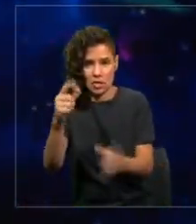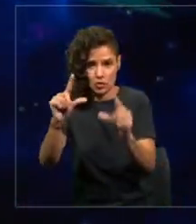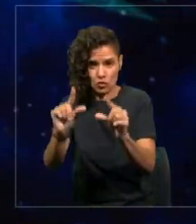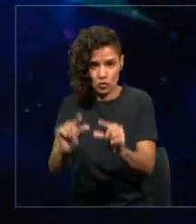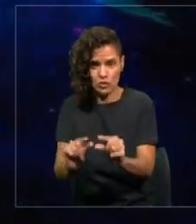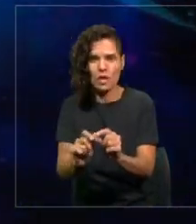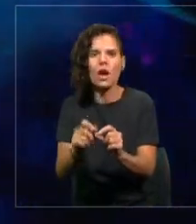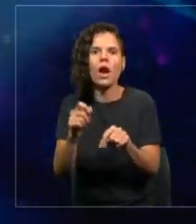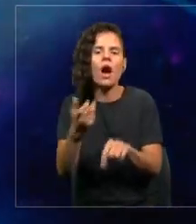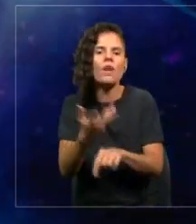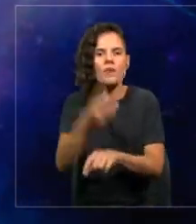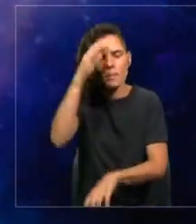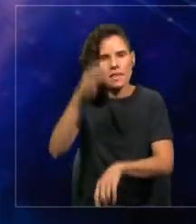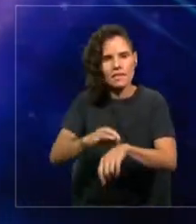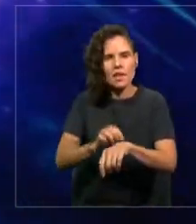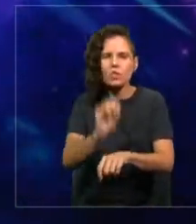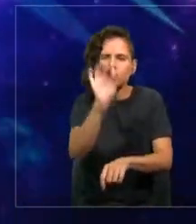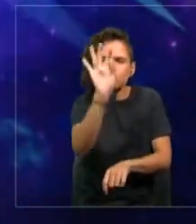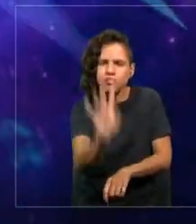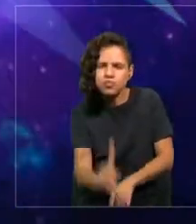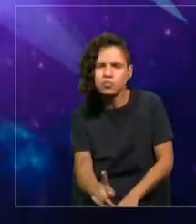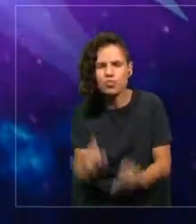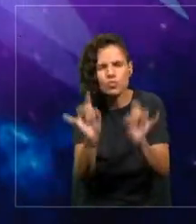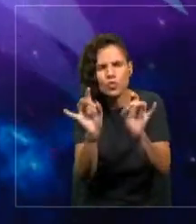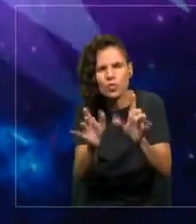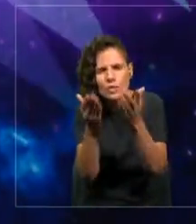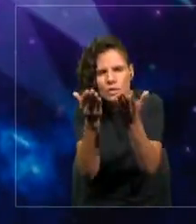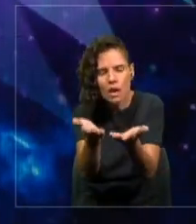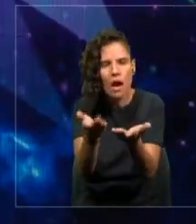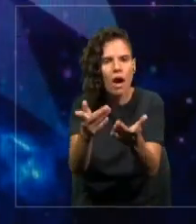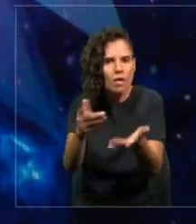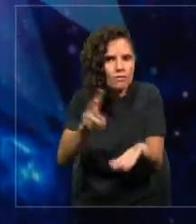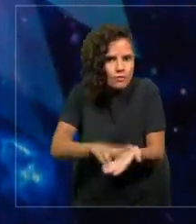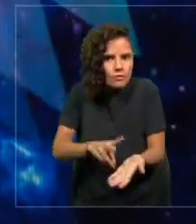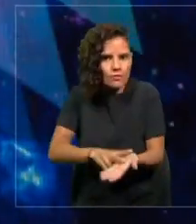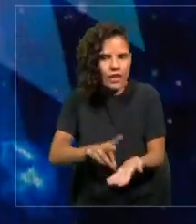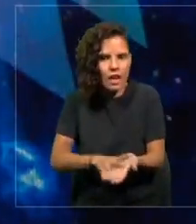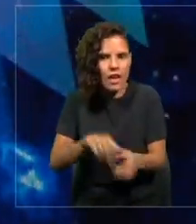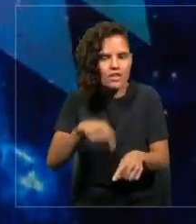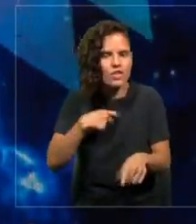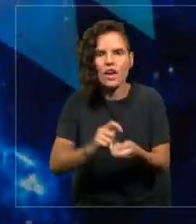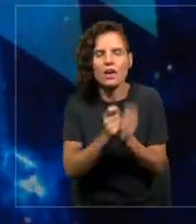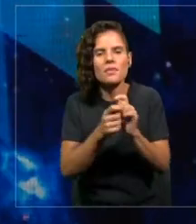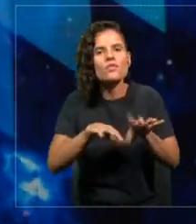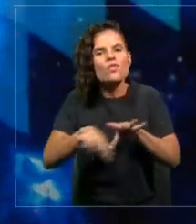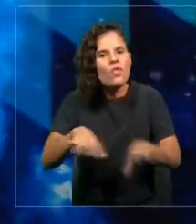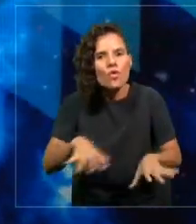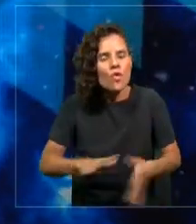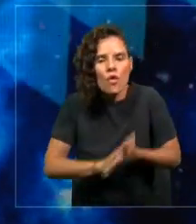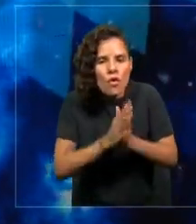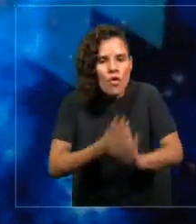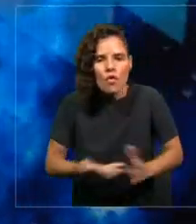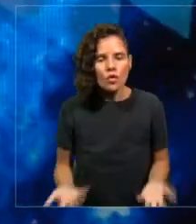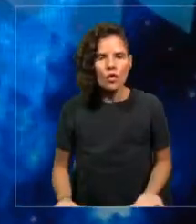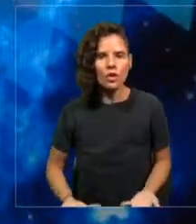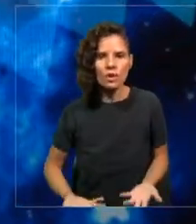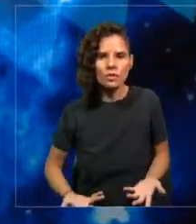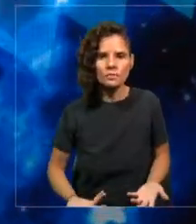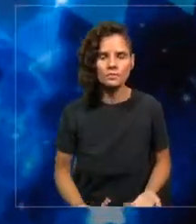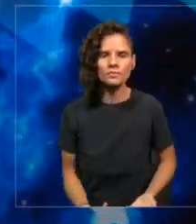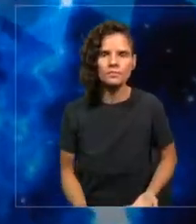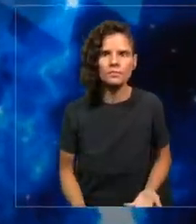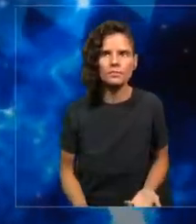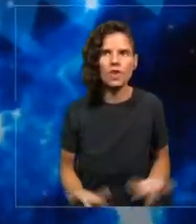personalizada real va a ser una realidad. Va a cambiar toda la forma, está cambiando toda la forma en que